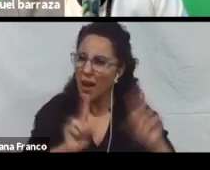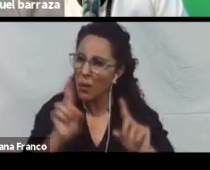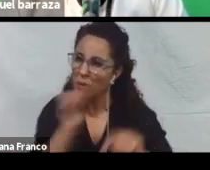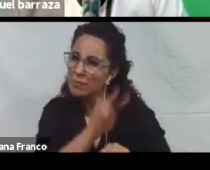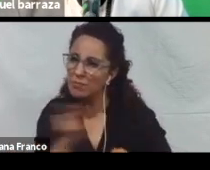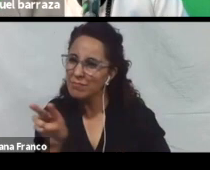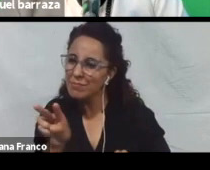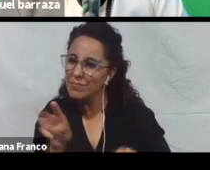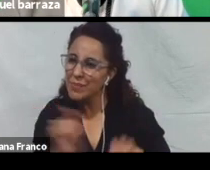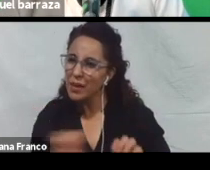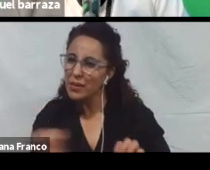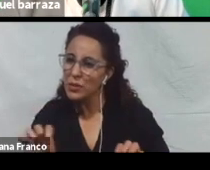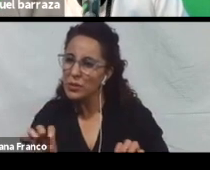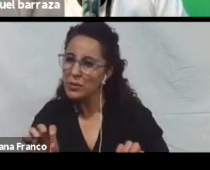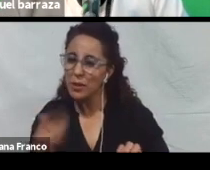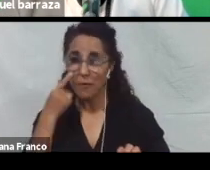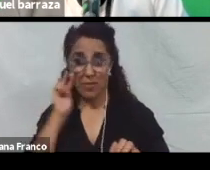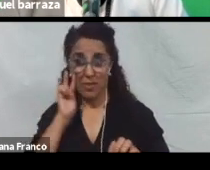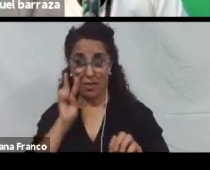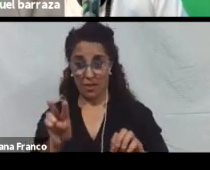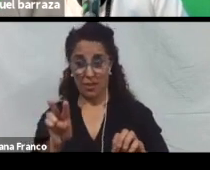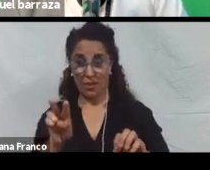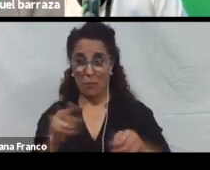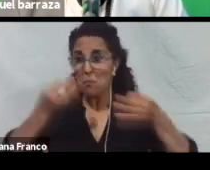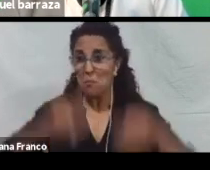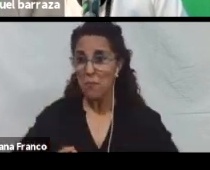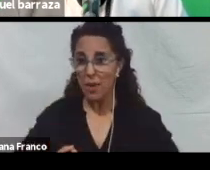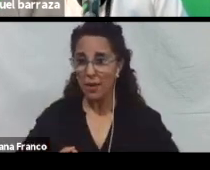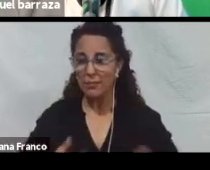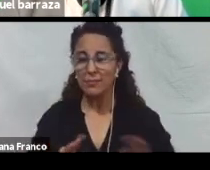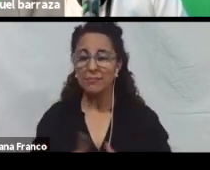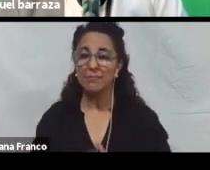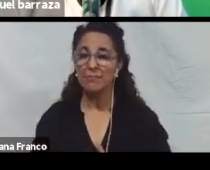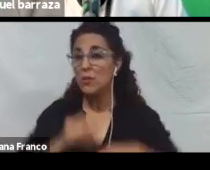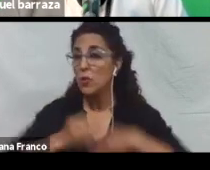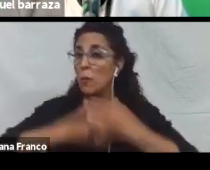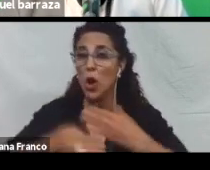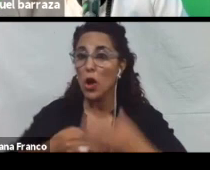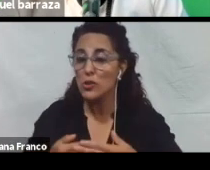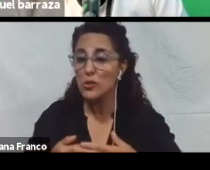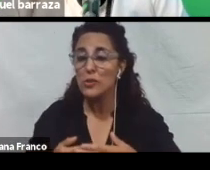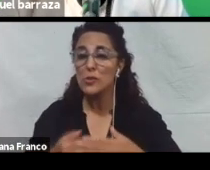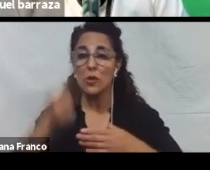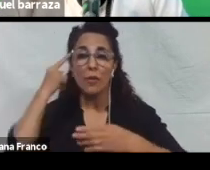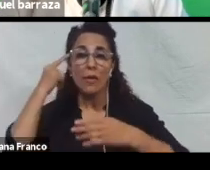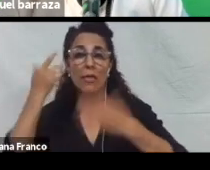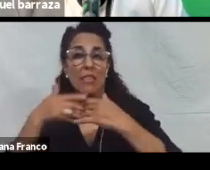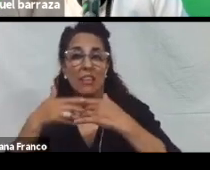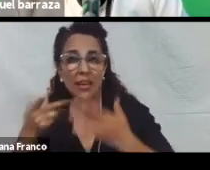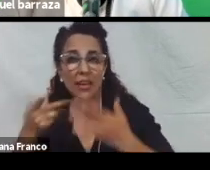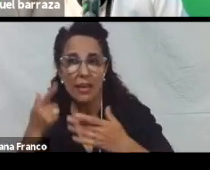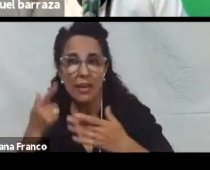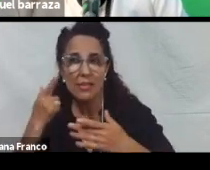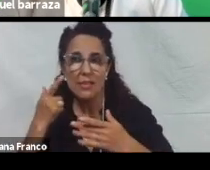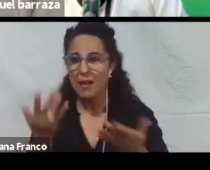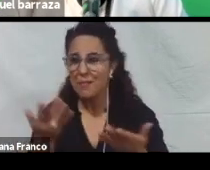subtítulo automático. Esté haciendo bien su trabajo. Porque estos procesos de algoritmo. De inteligencia artificial. Ese software. Que